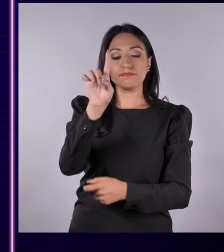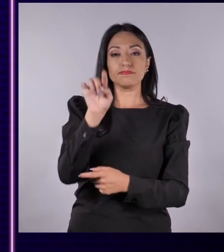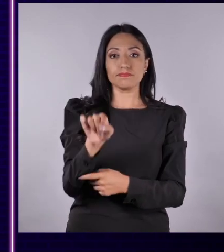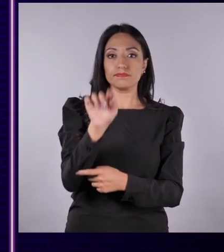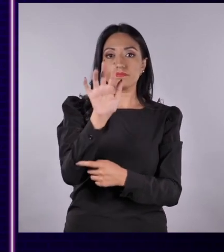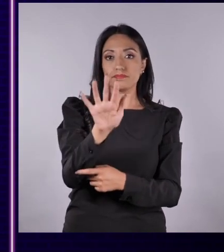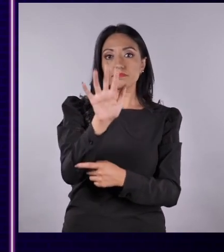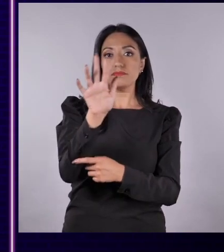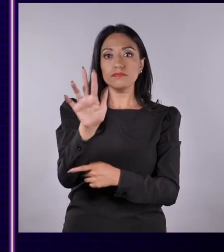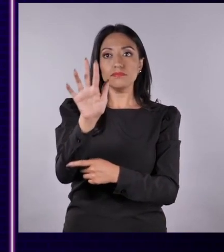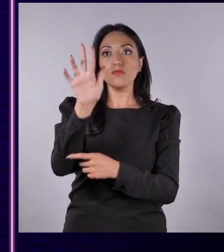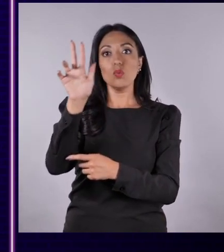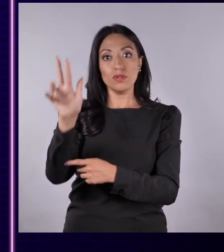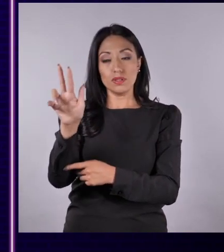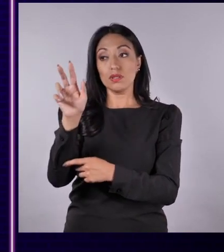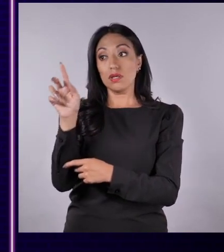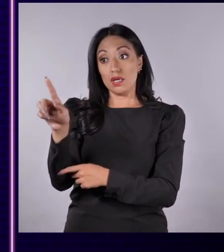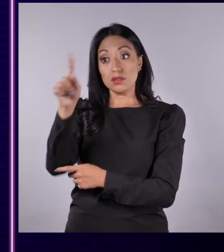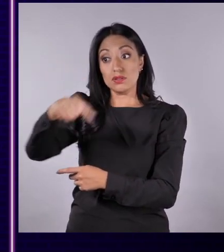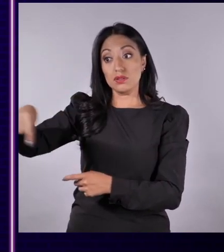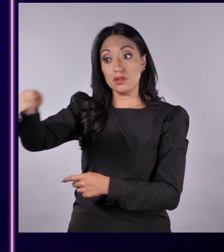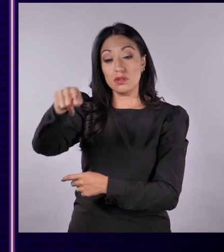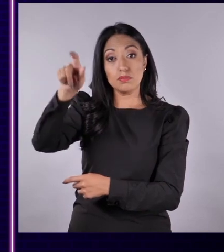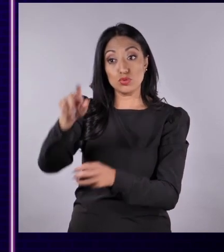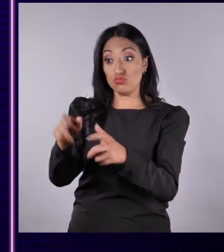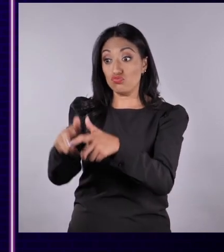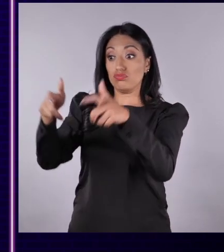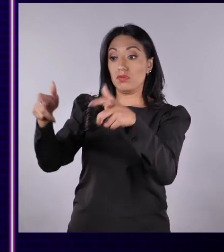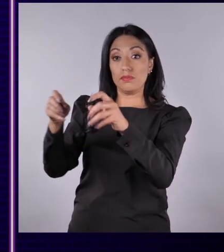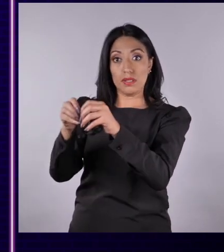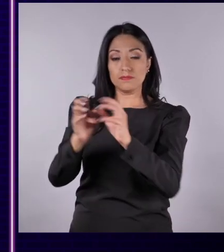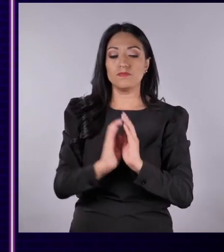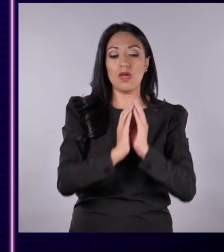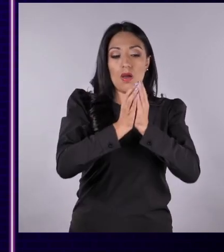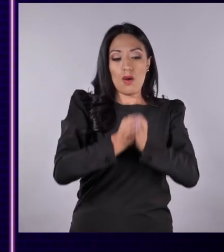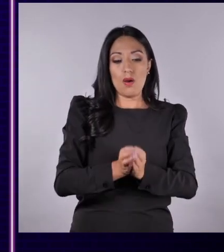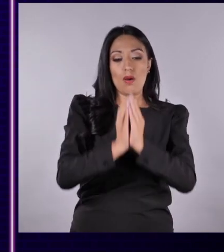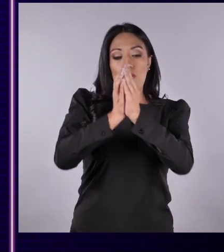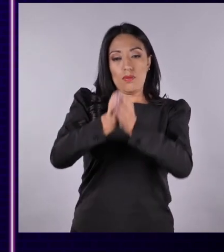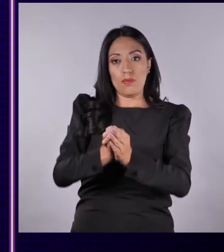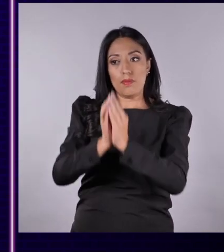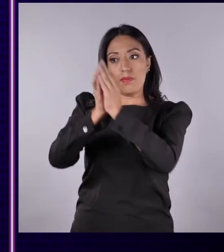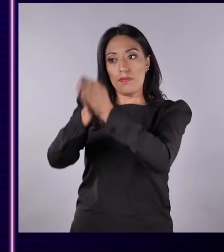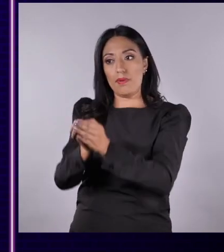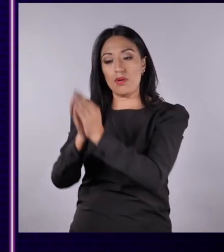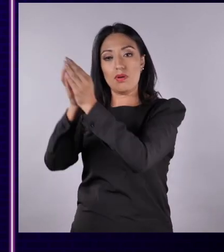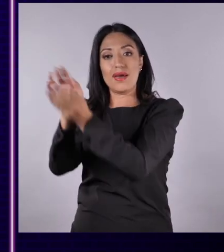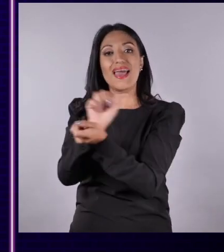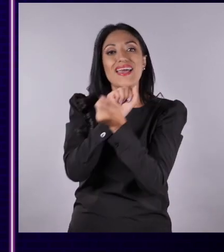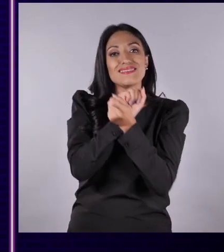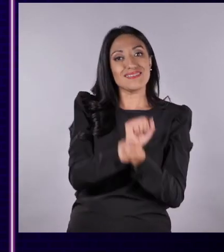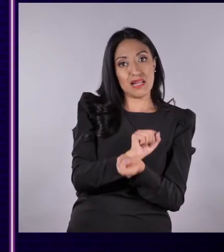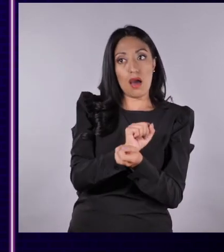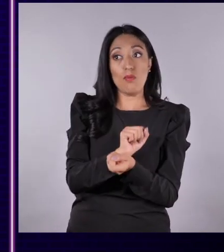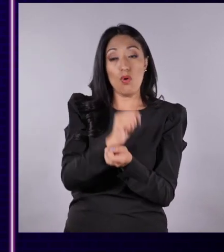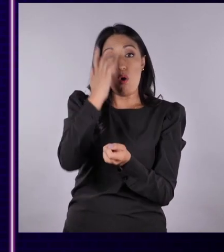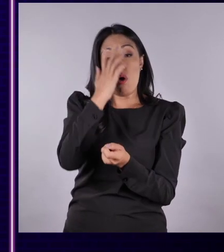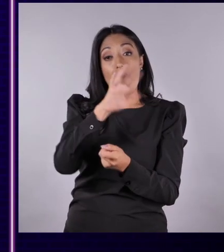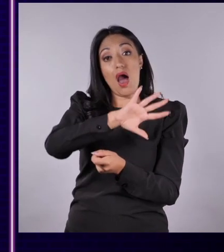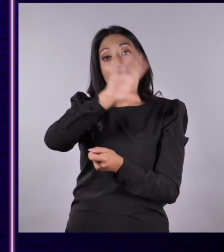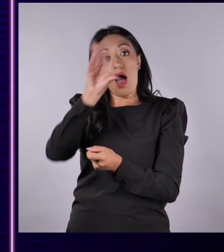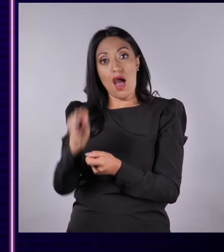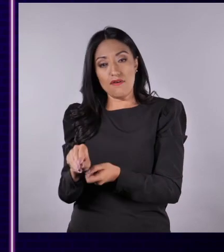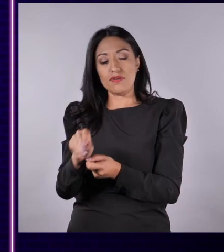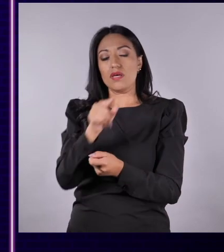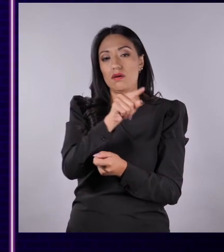1553 sucedió algo que hizo que esa población aumentara. Un barco que venía trayendo esclavos africanos y